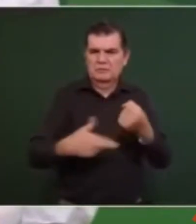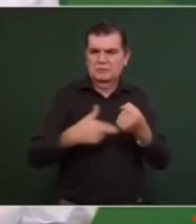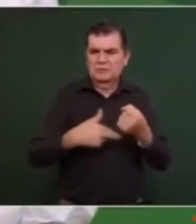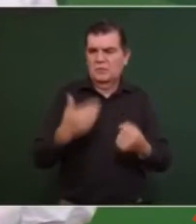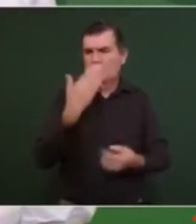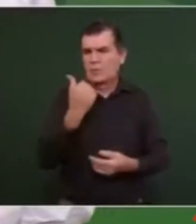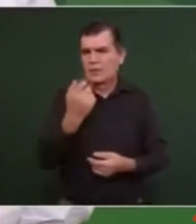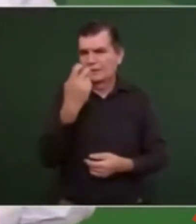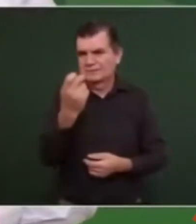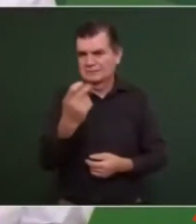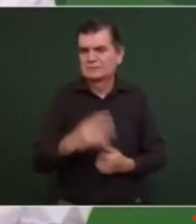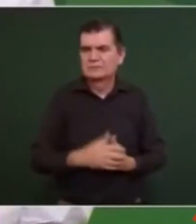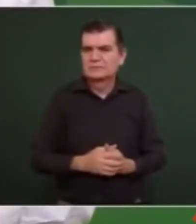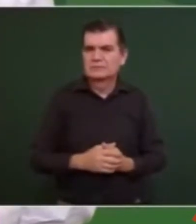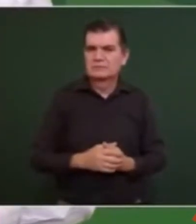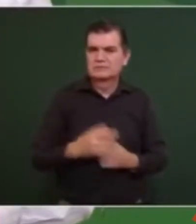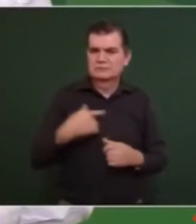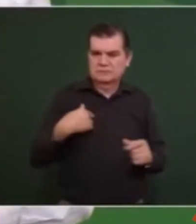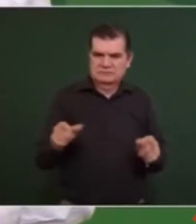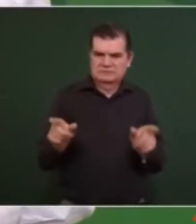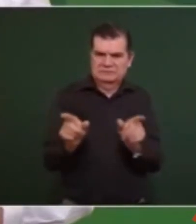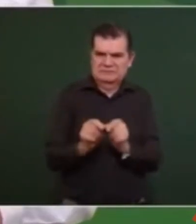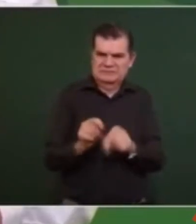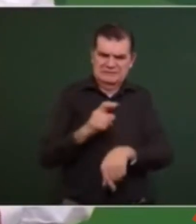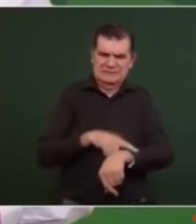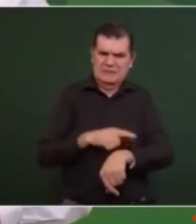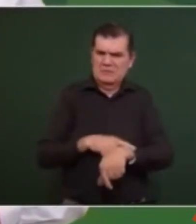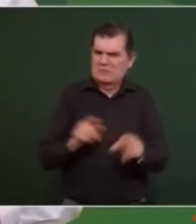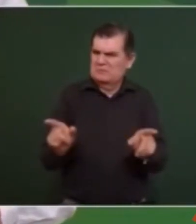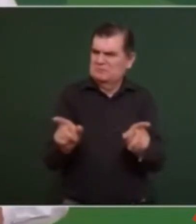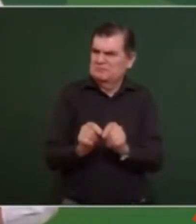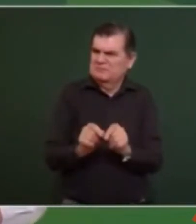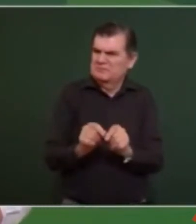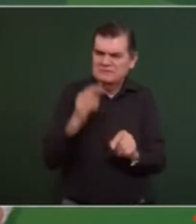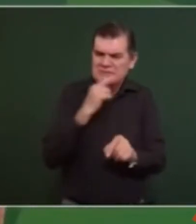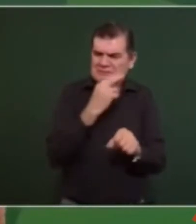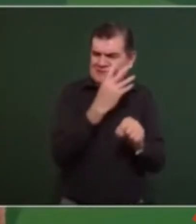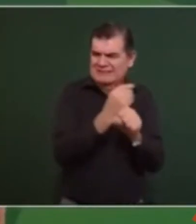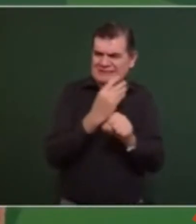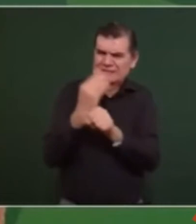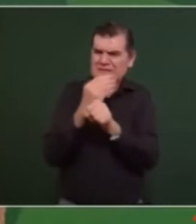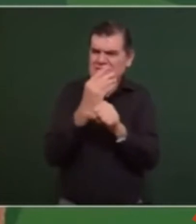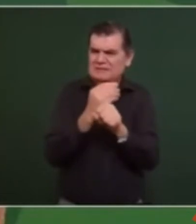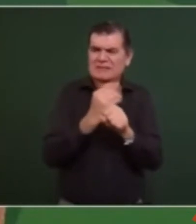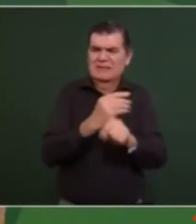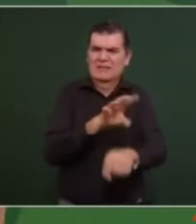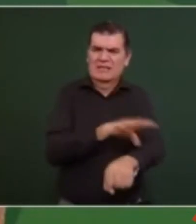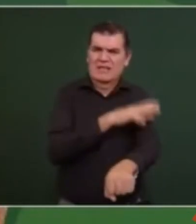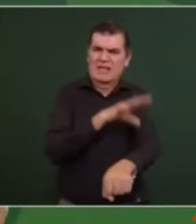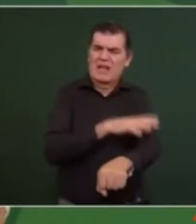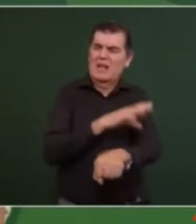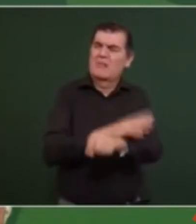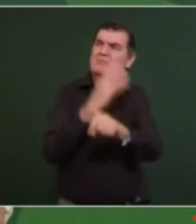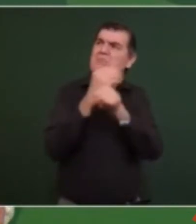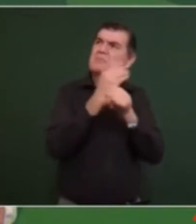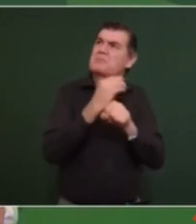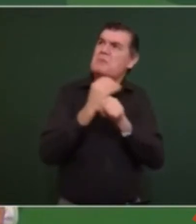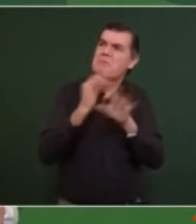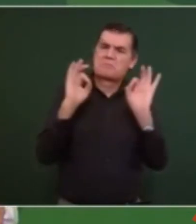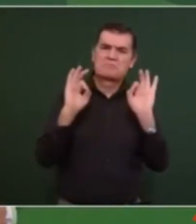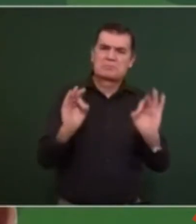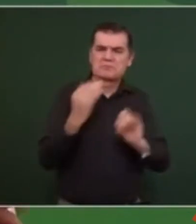de que en poco tiempo se restablece el servicio de energía eléctrica